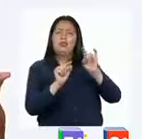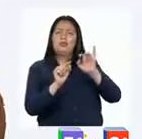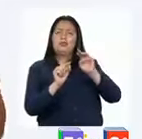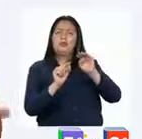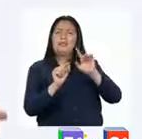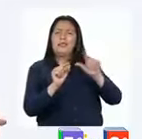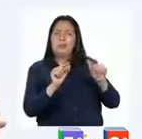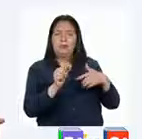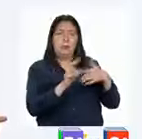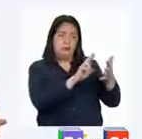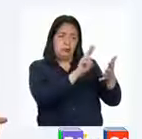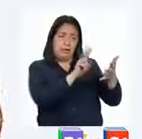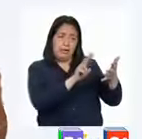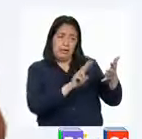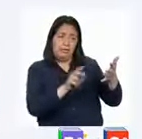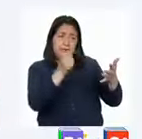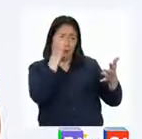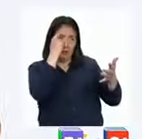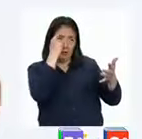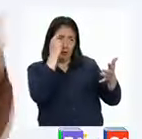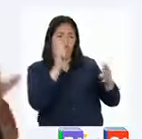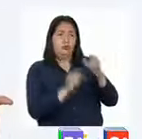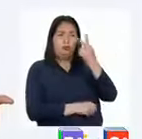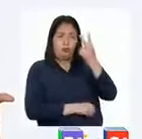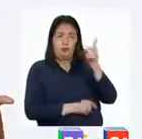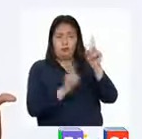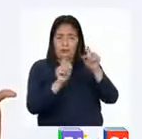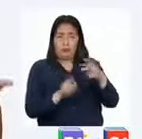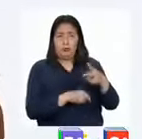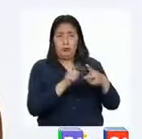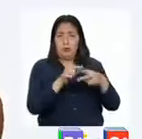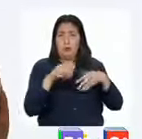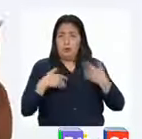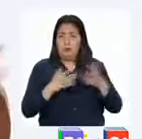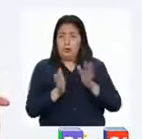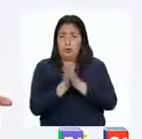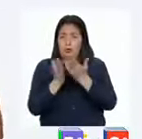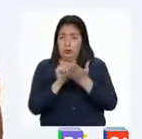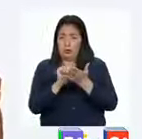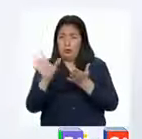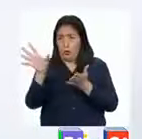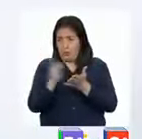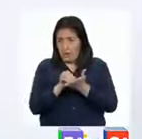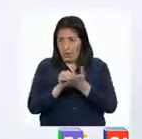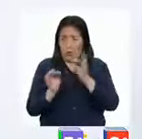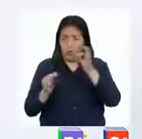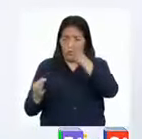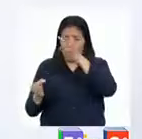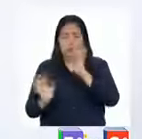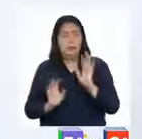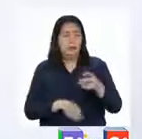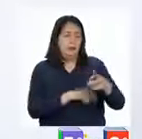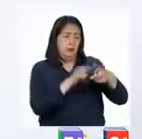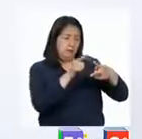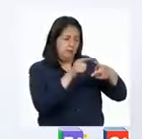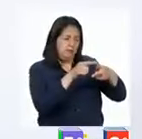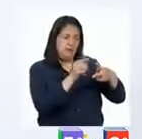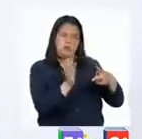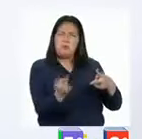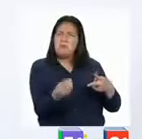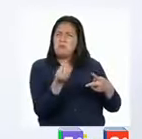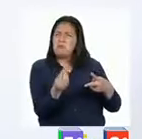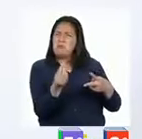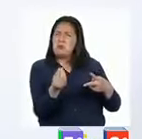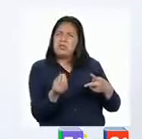Leeremos el texto teniendo en mente dos preguntas. Las pueden copiar en su cuaderno u hojas. Primero, ¿por qué es